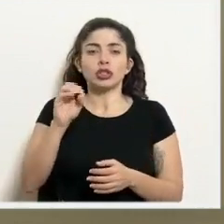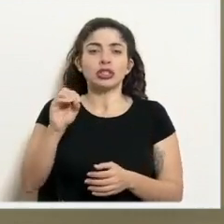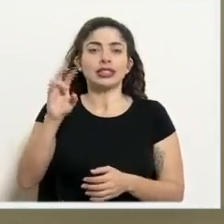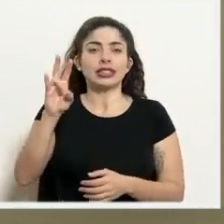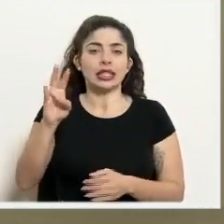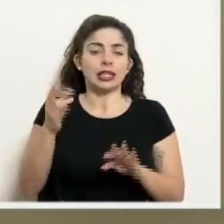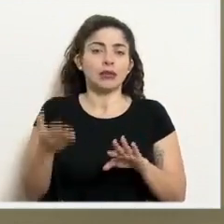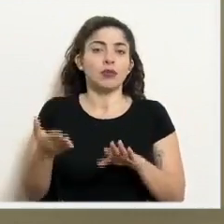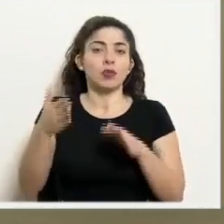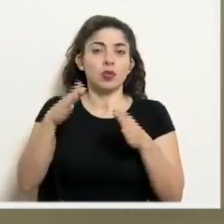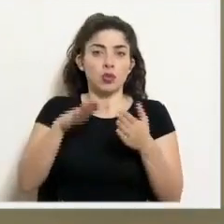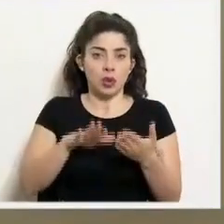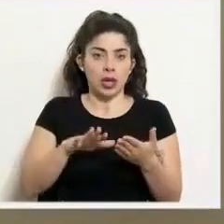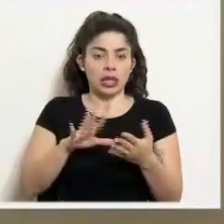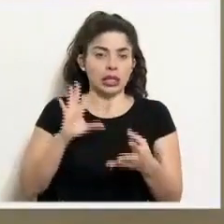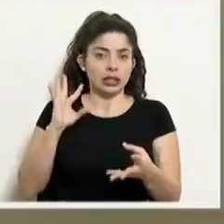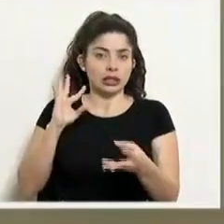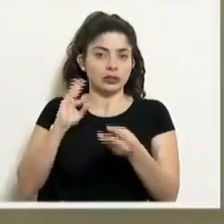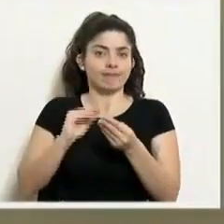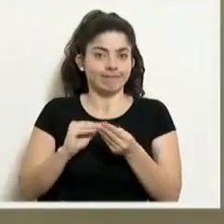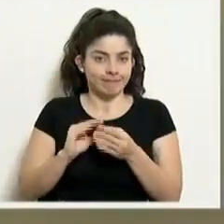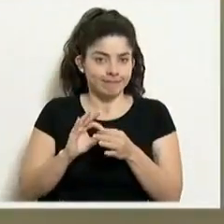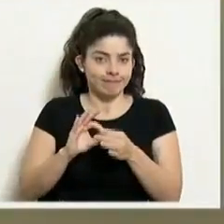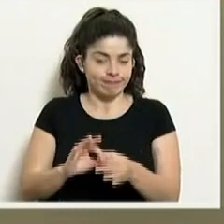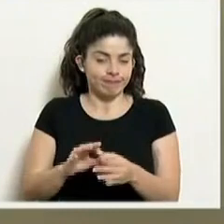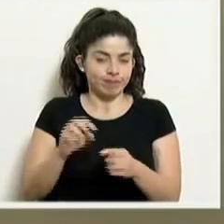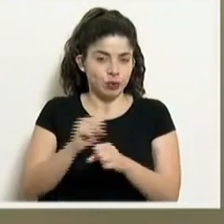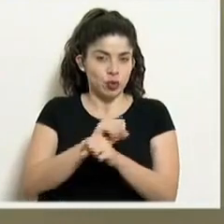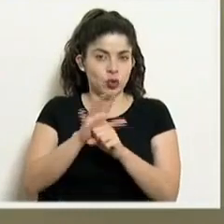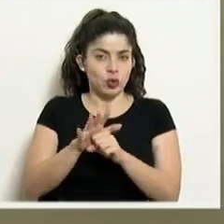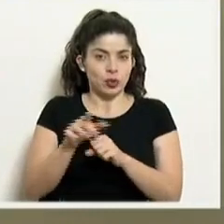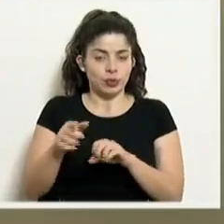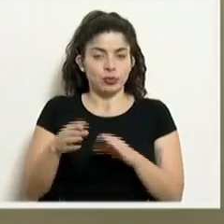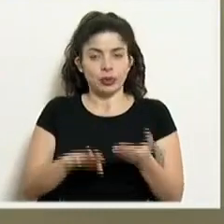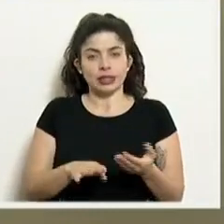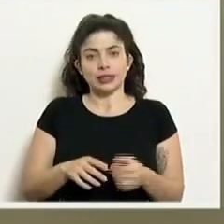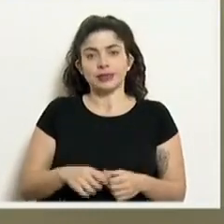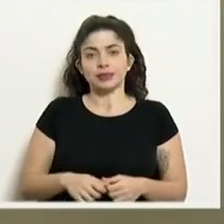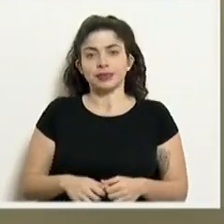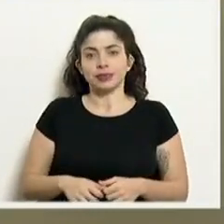fallecimientos acumulados relacionados con la COVID-19.